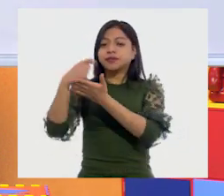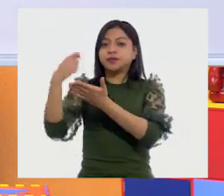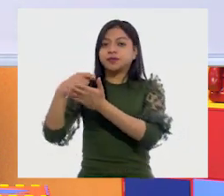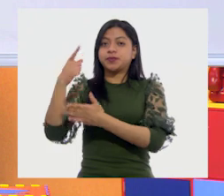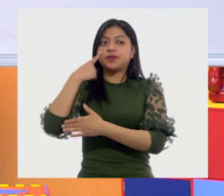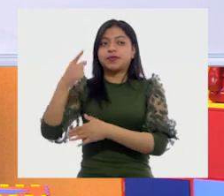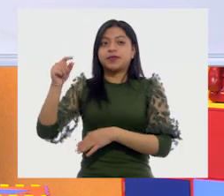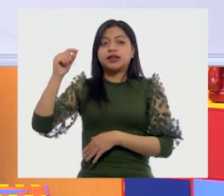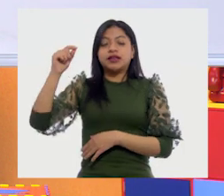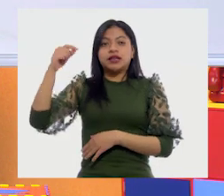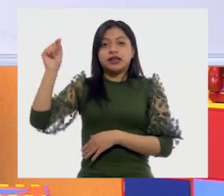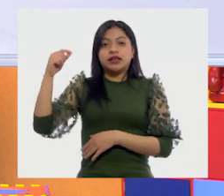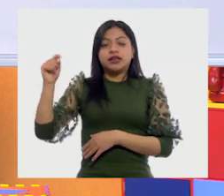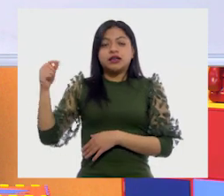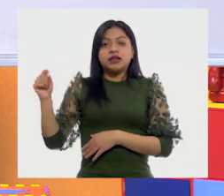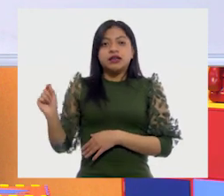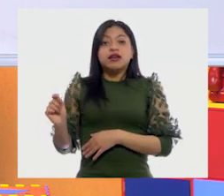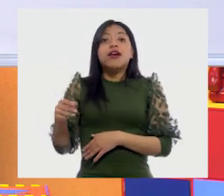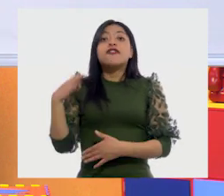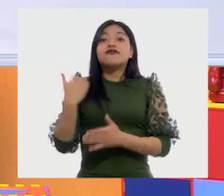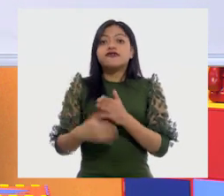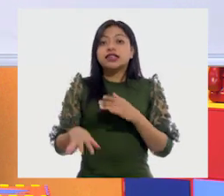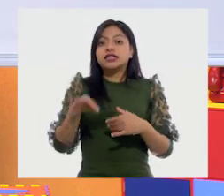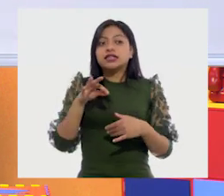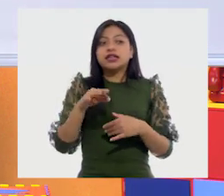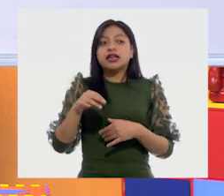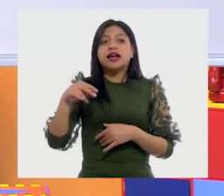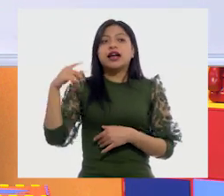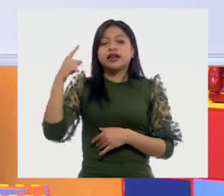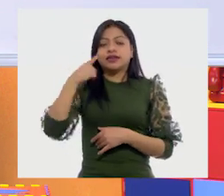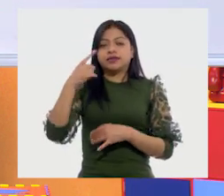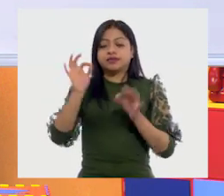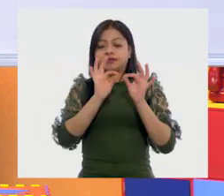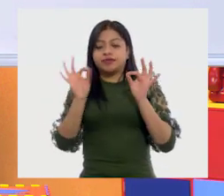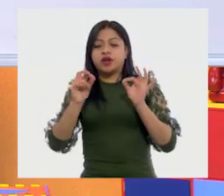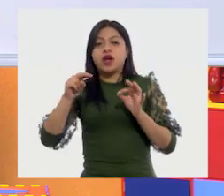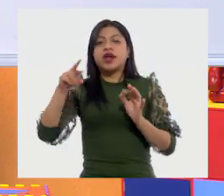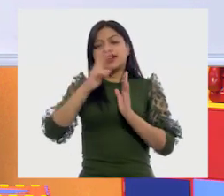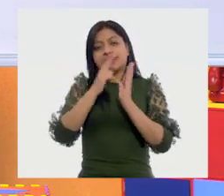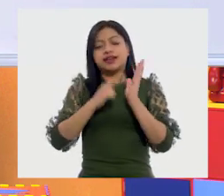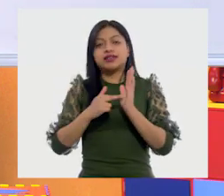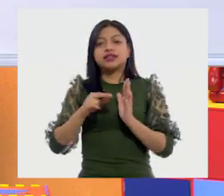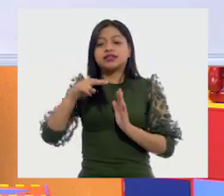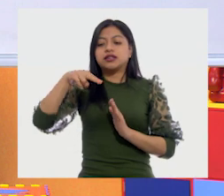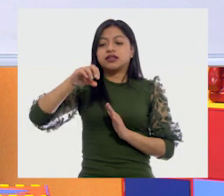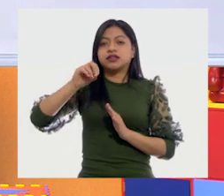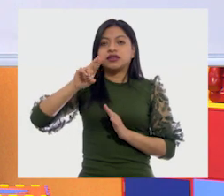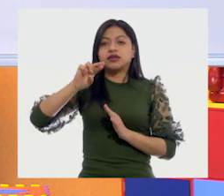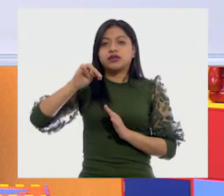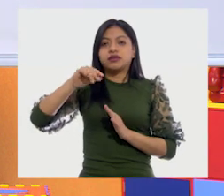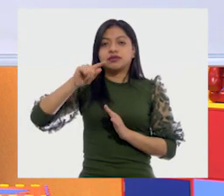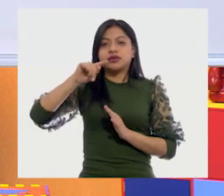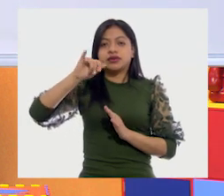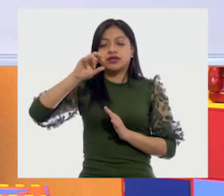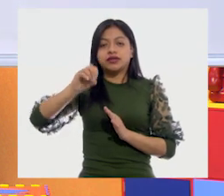tenemos este, este, nos faltó normativo, ¿cuántas sílabas tiene? Ah, ahorita lo hacemos. Y el artístico y el de?